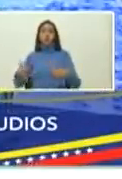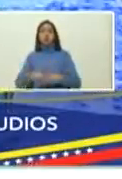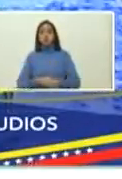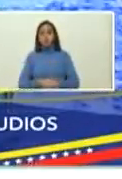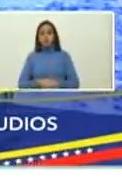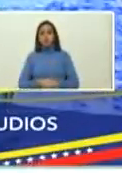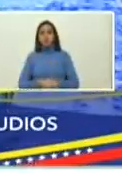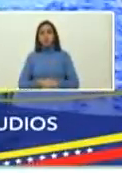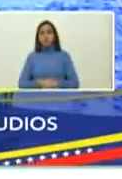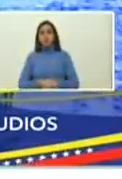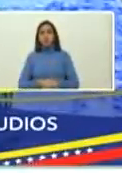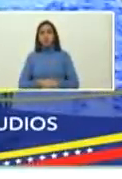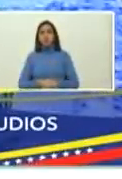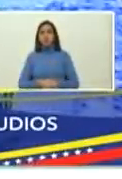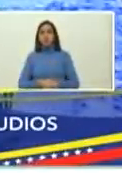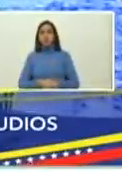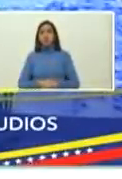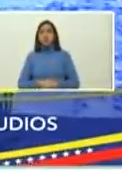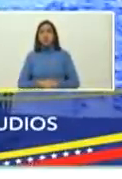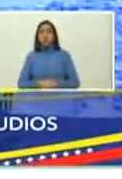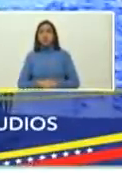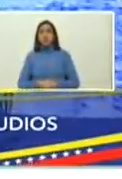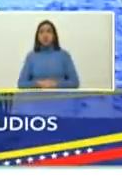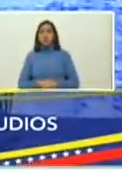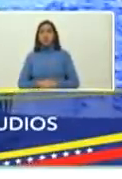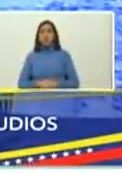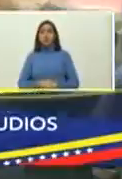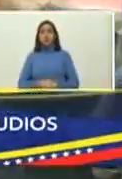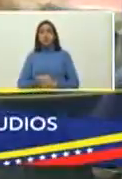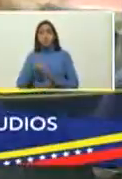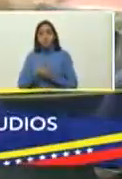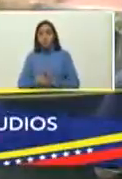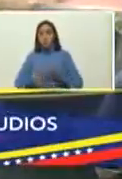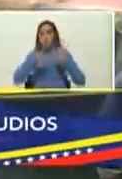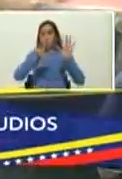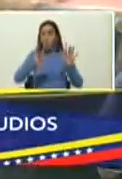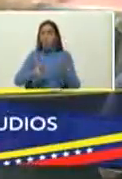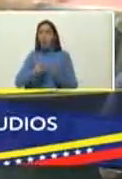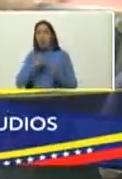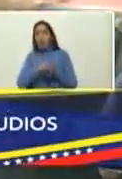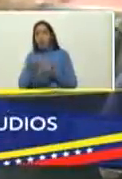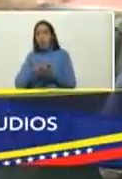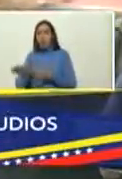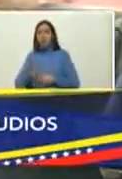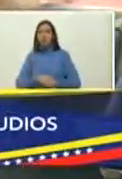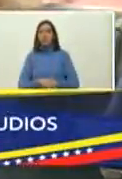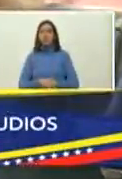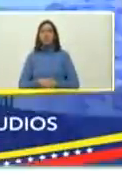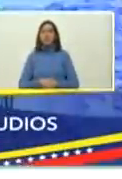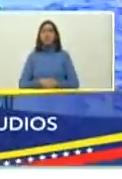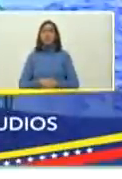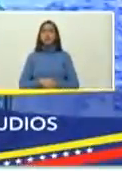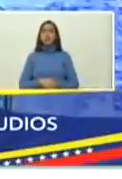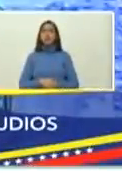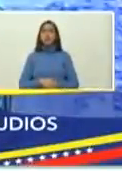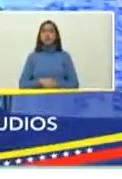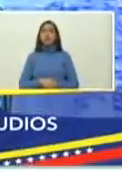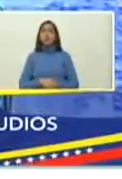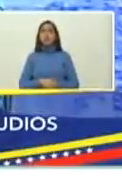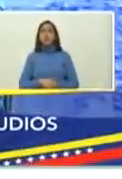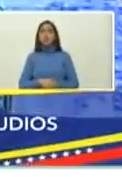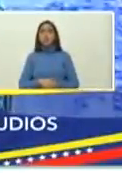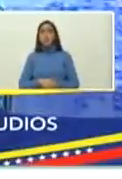Mariano Picón Sala en su octava edición X a Selfie War